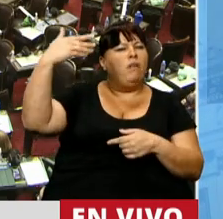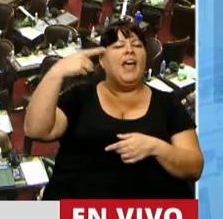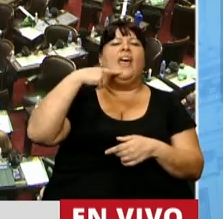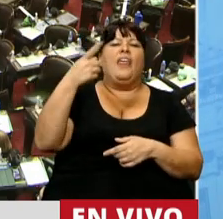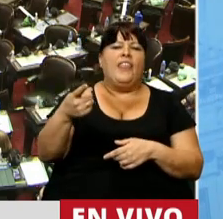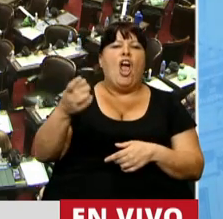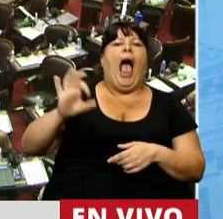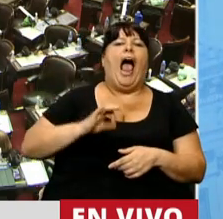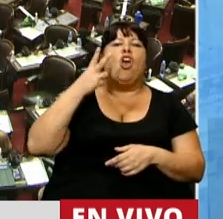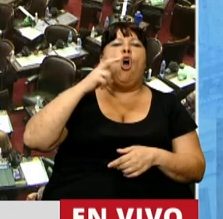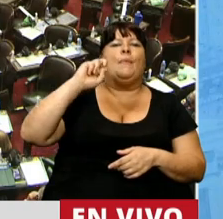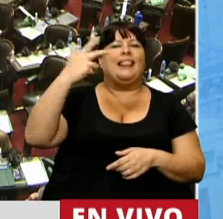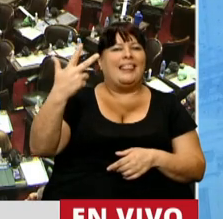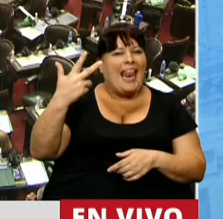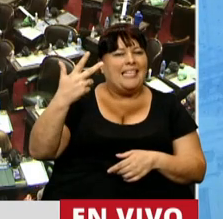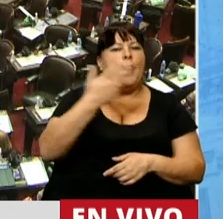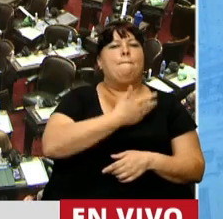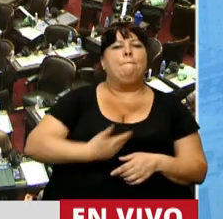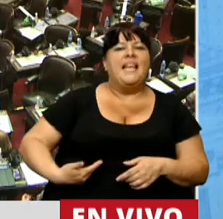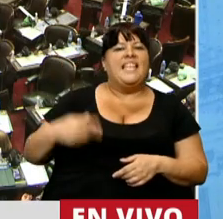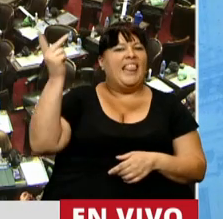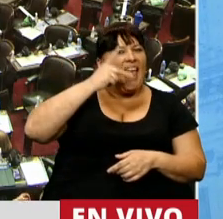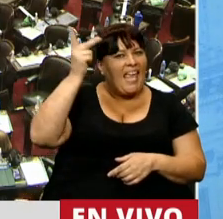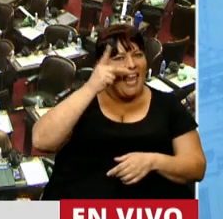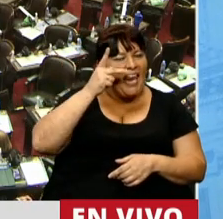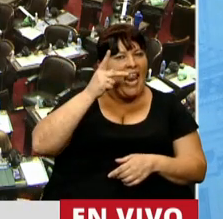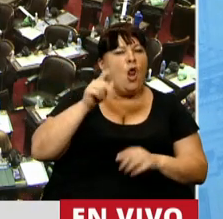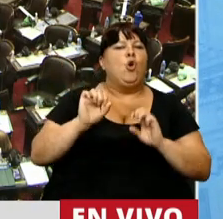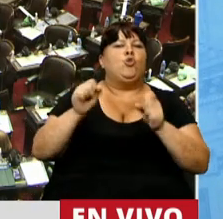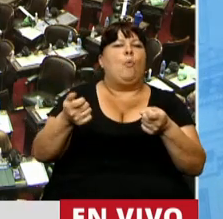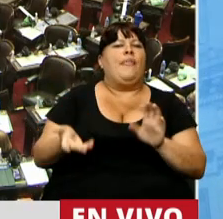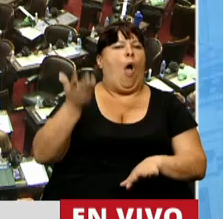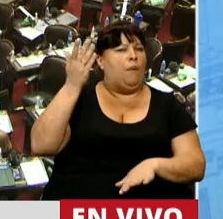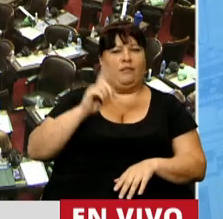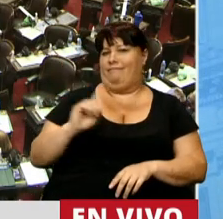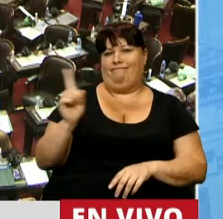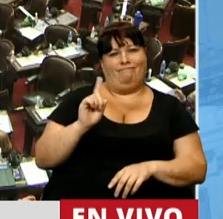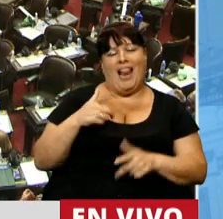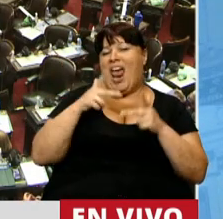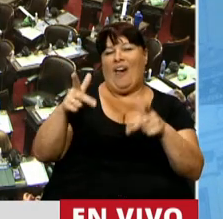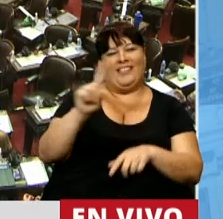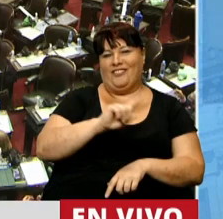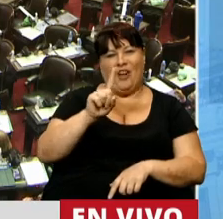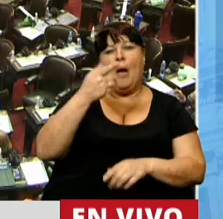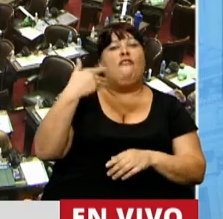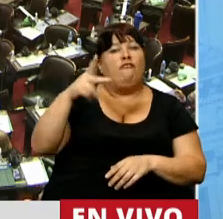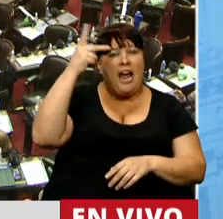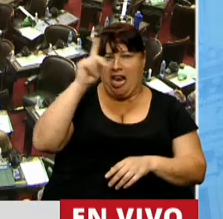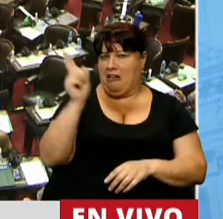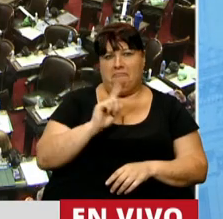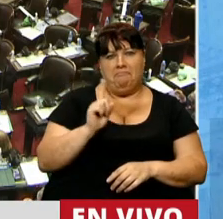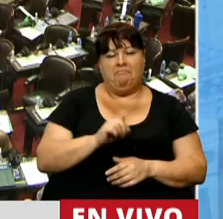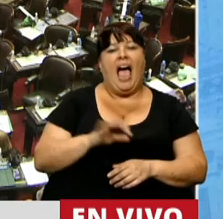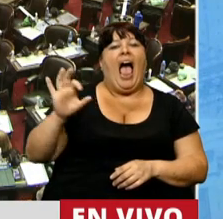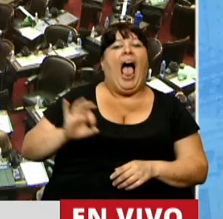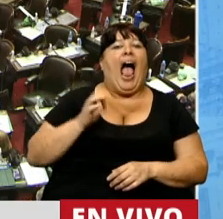dijo que en el 2003 el presidente Néstor Kirchner suspendió los aumentos. No, tengo que decirle que no fue el presidente Néstor